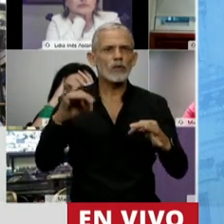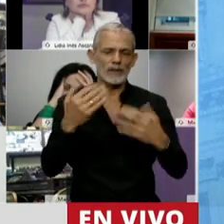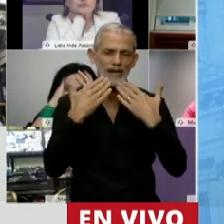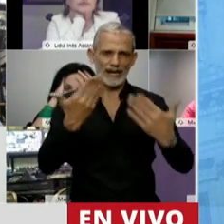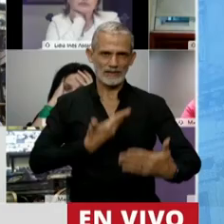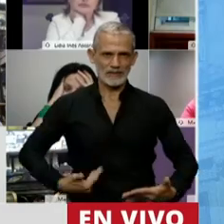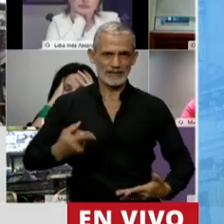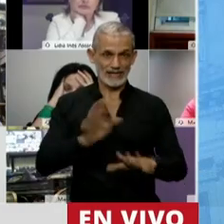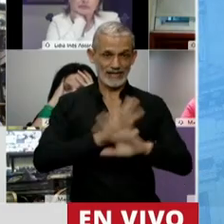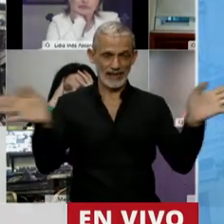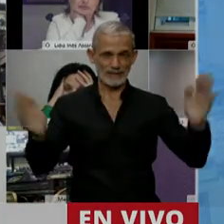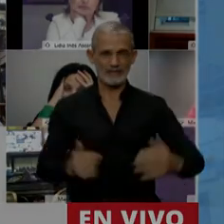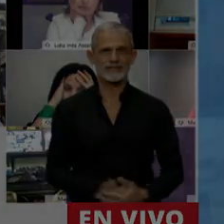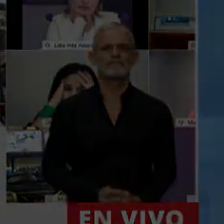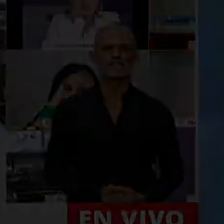Gracias, Presidente. Nada más. Gracias, Diputado Varas.